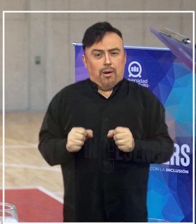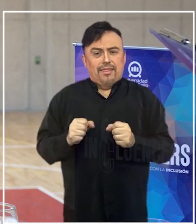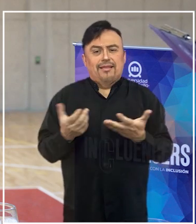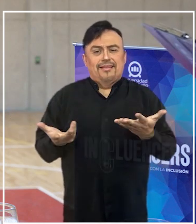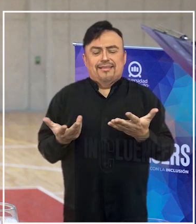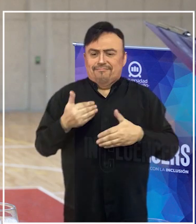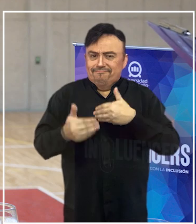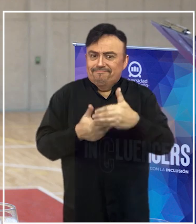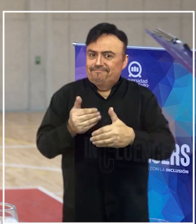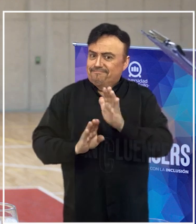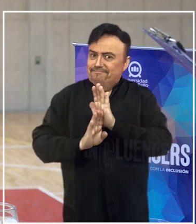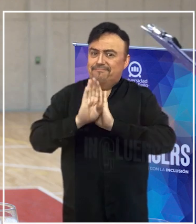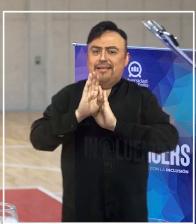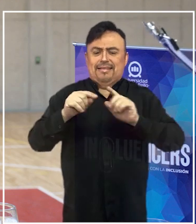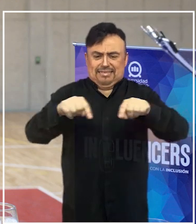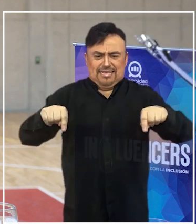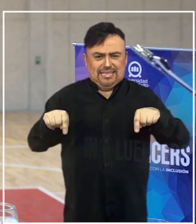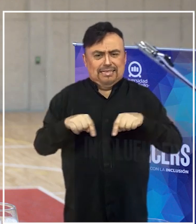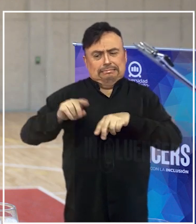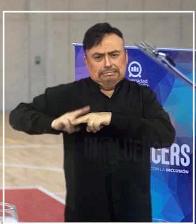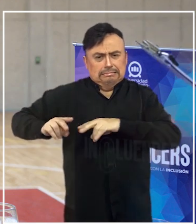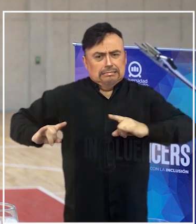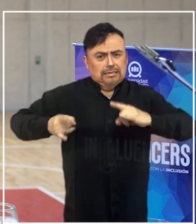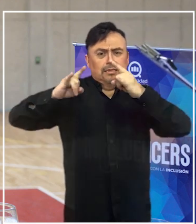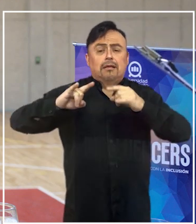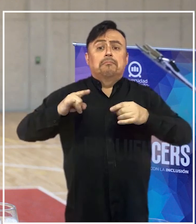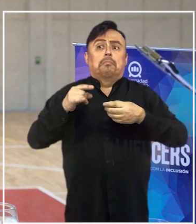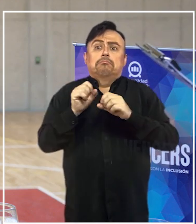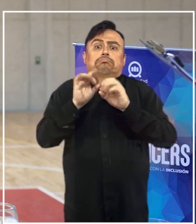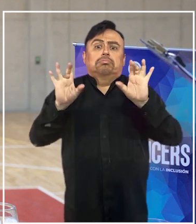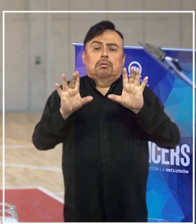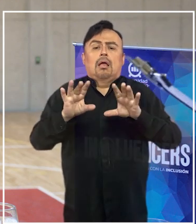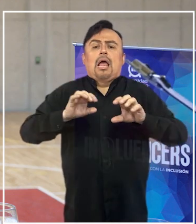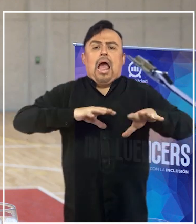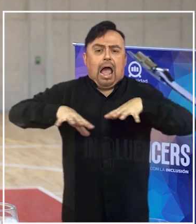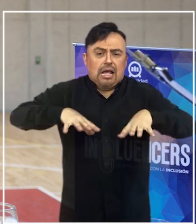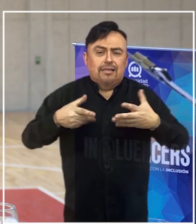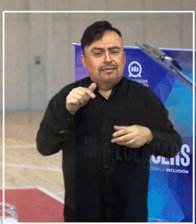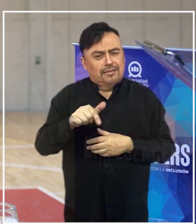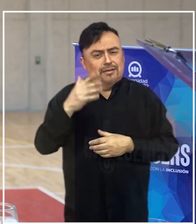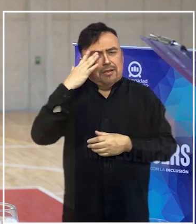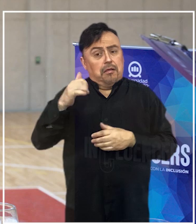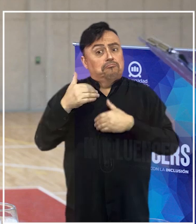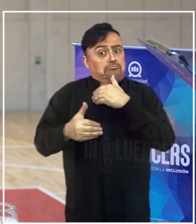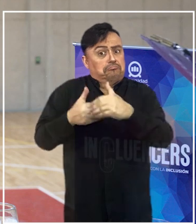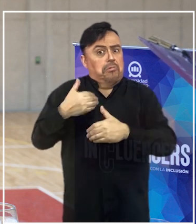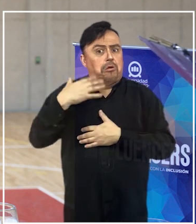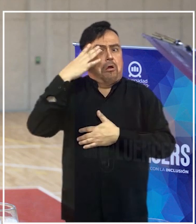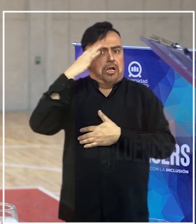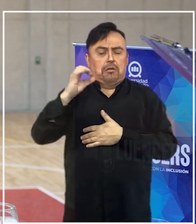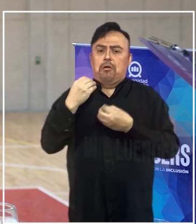ese gimnasio o ese espacio para alguna actividad. Entonces, creo que en todo eso ha habido un avance bien